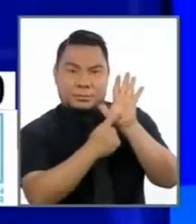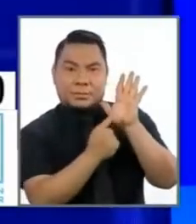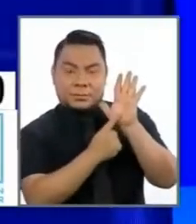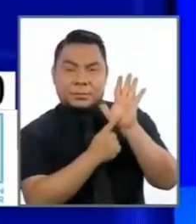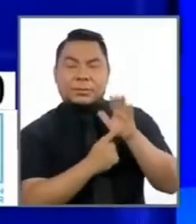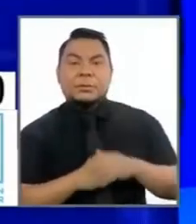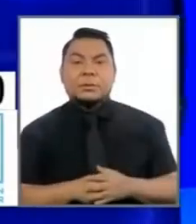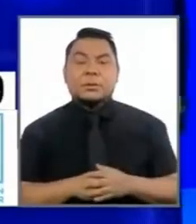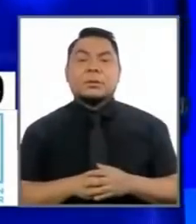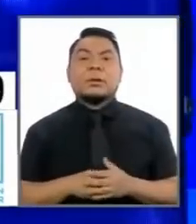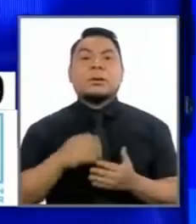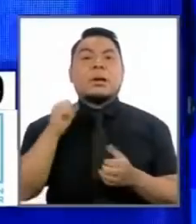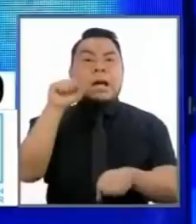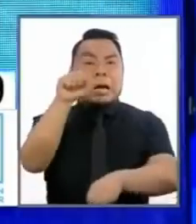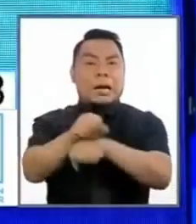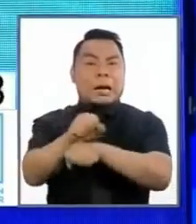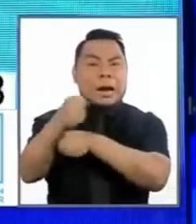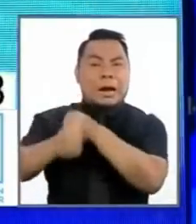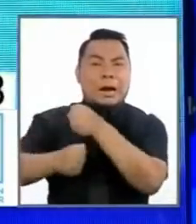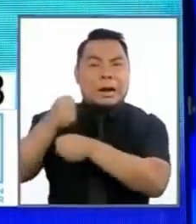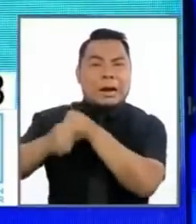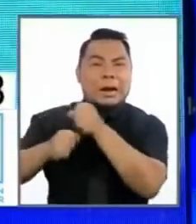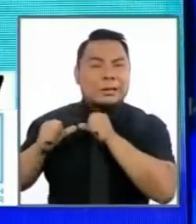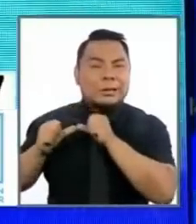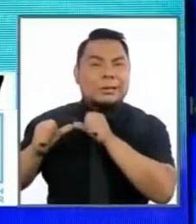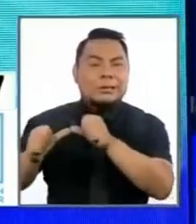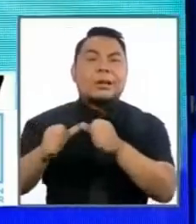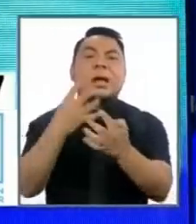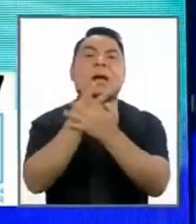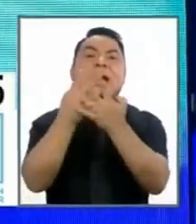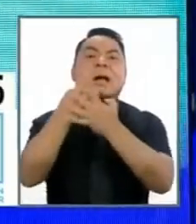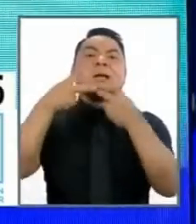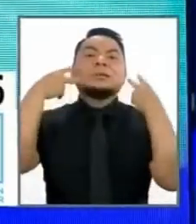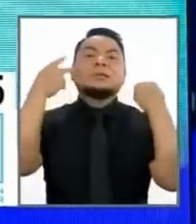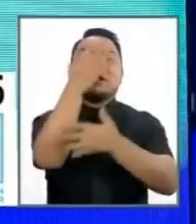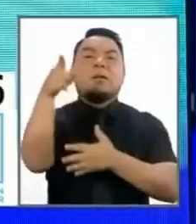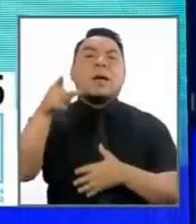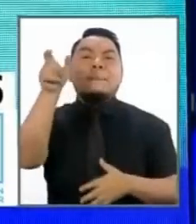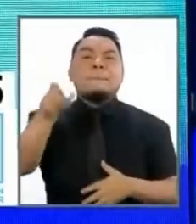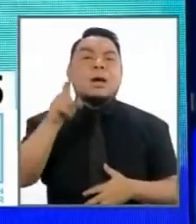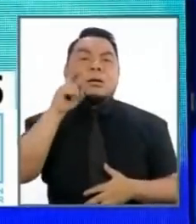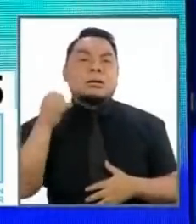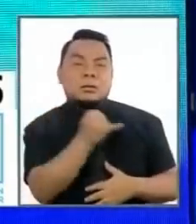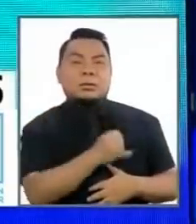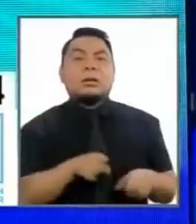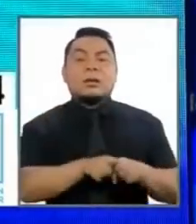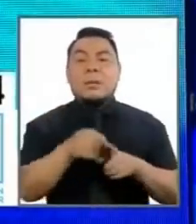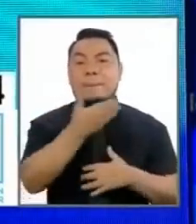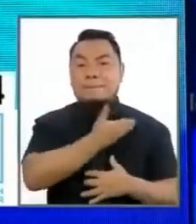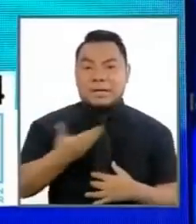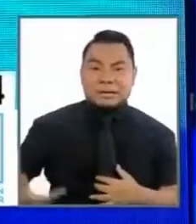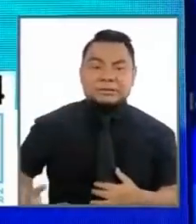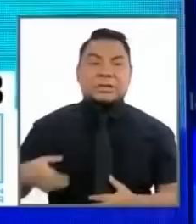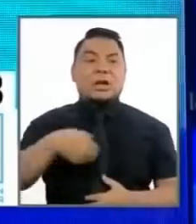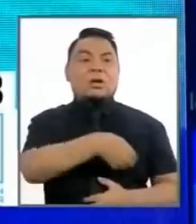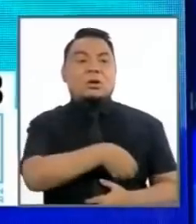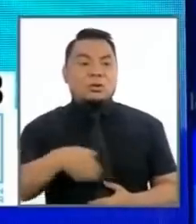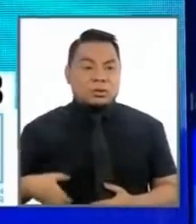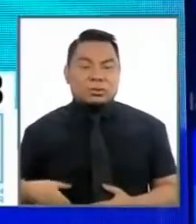cadena perpetua en cárceles en la selva para violadores presidentes congresistas